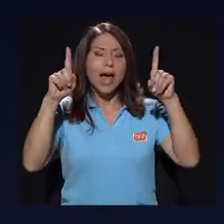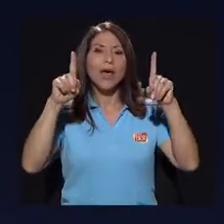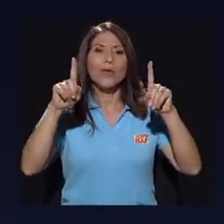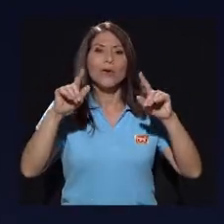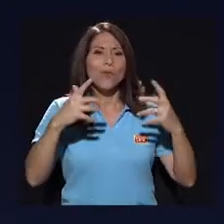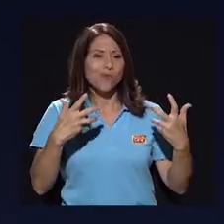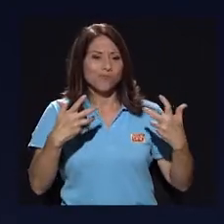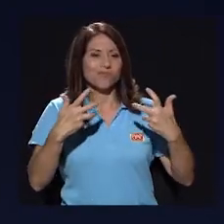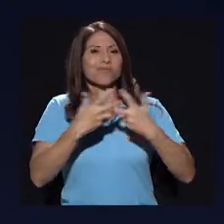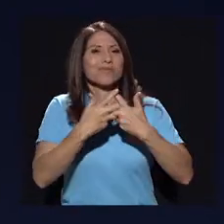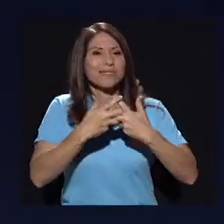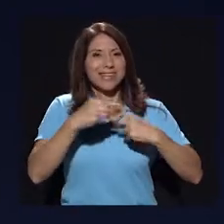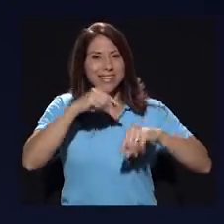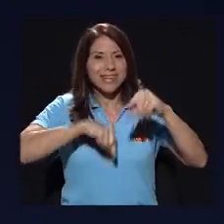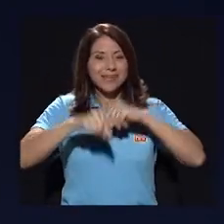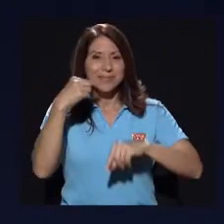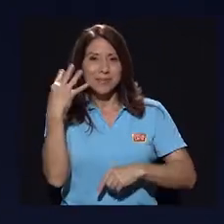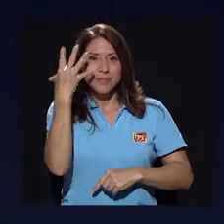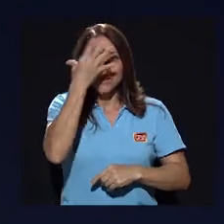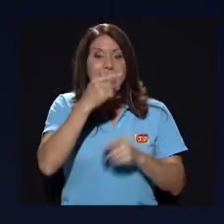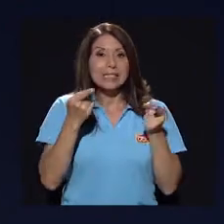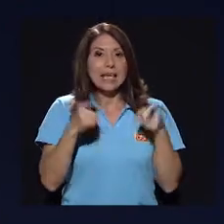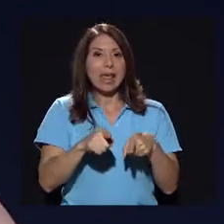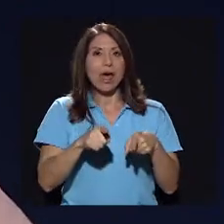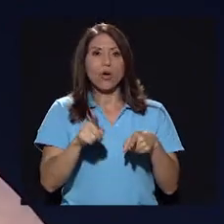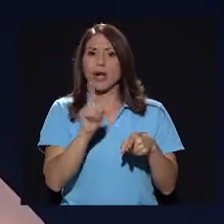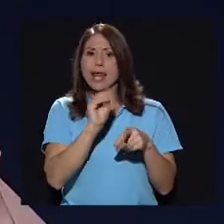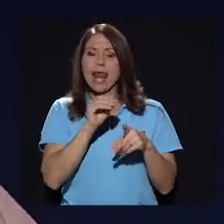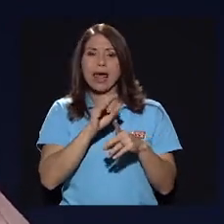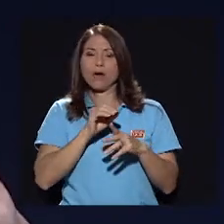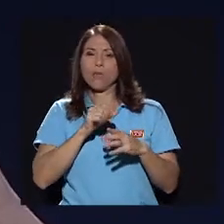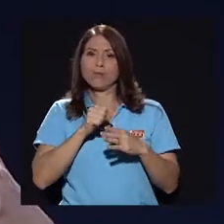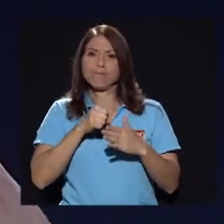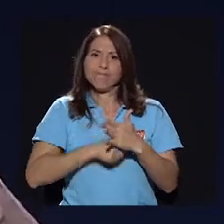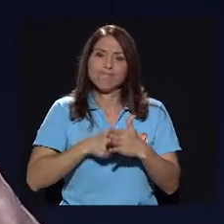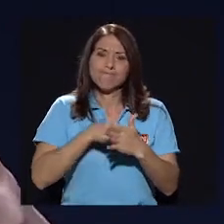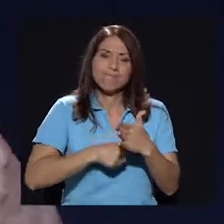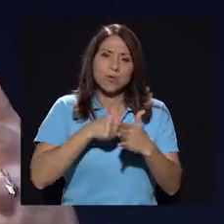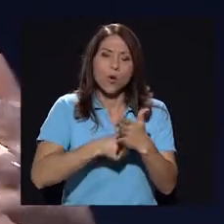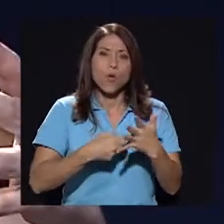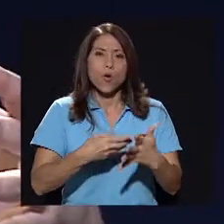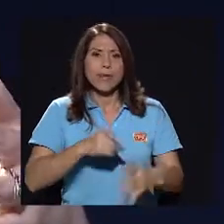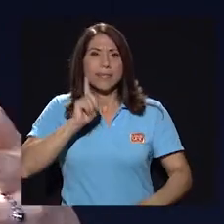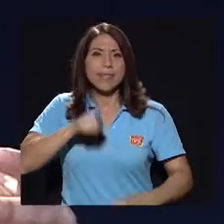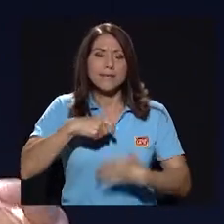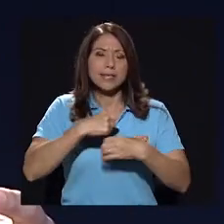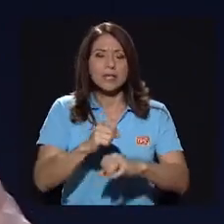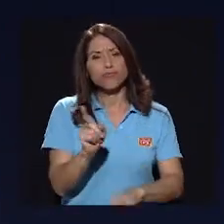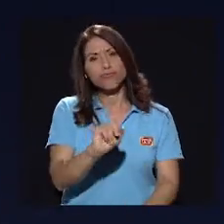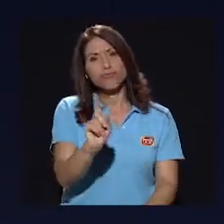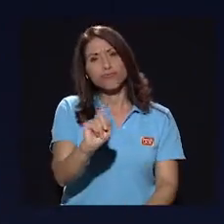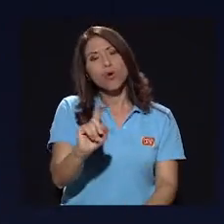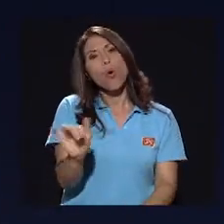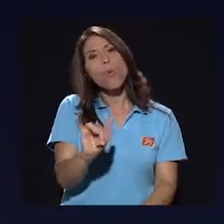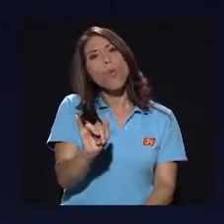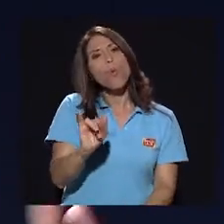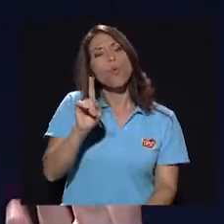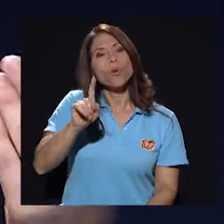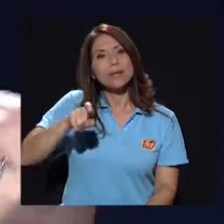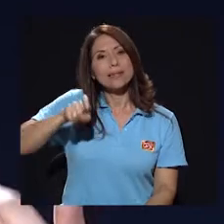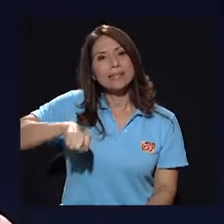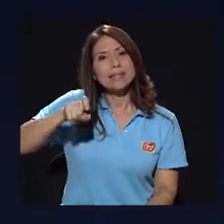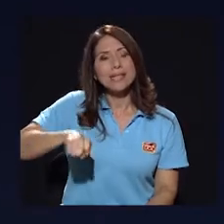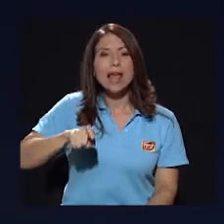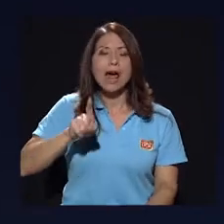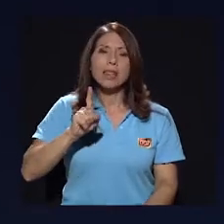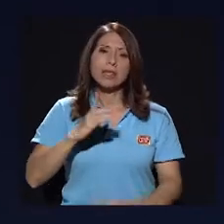logrado como una química muy linda que se ha dado, ¿verdad? Que no se ha forzado nada, que nada ha sido como hay que hacerlo, sino como que más bien es una